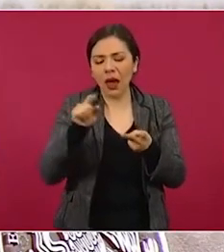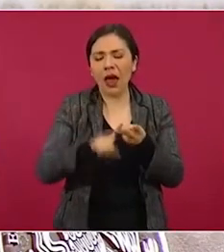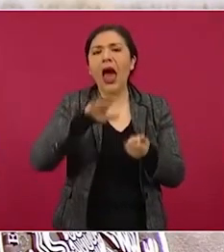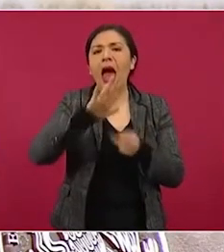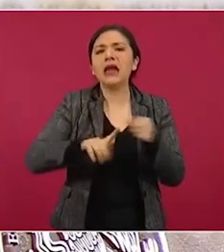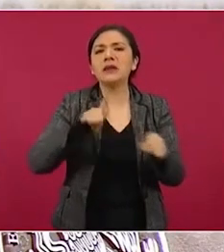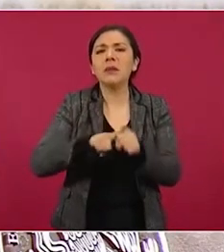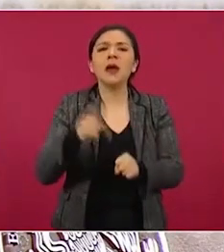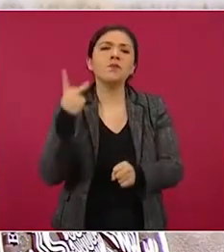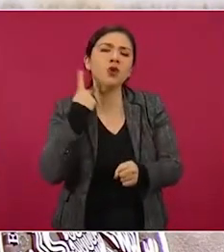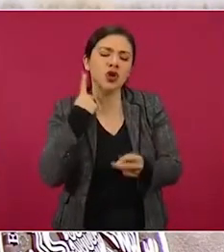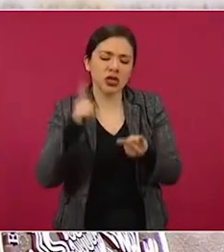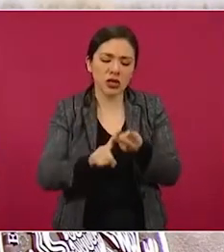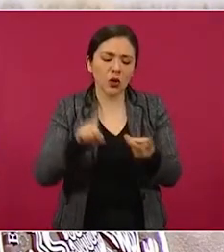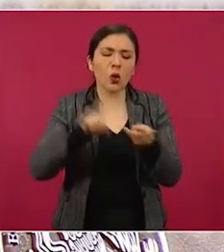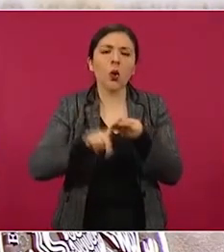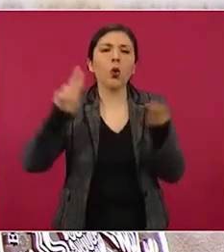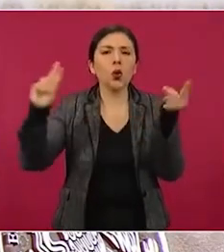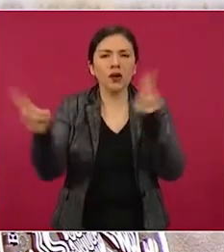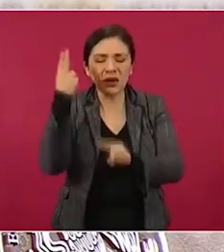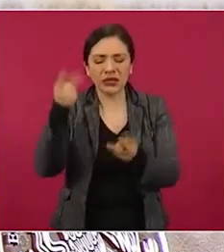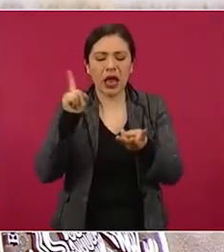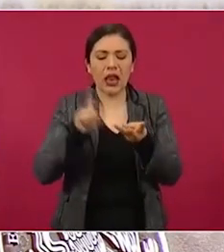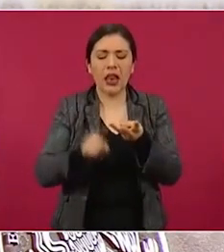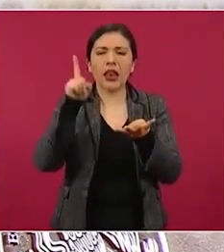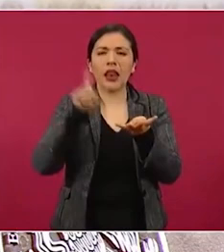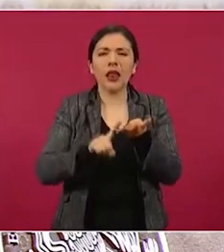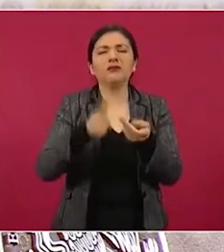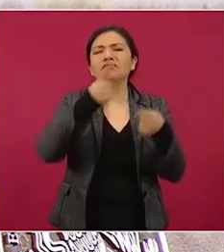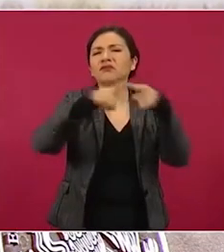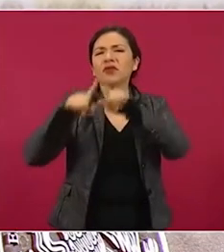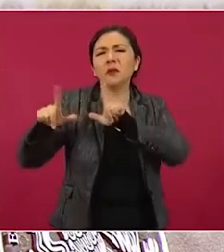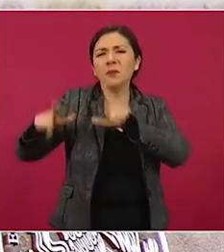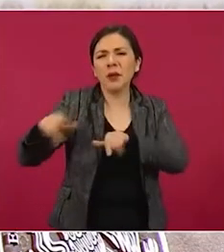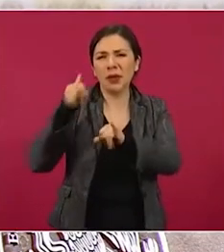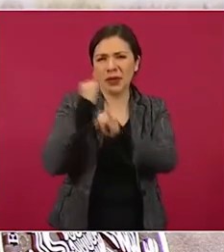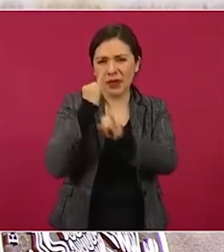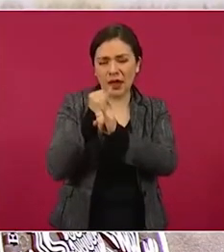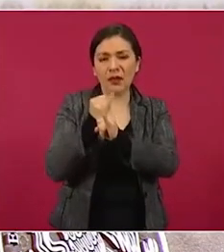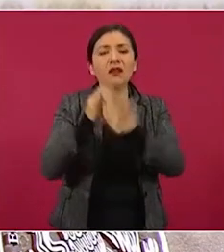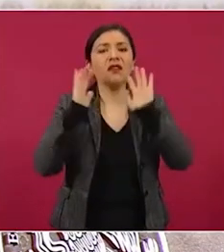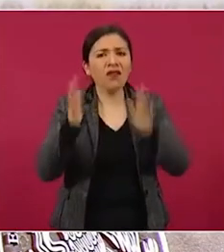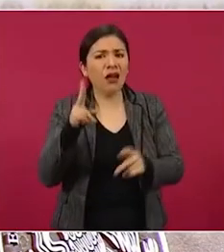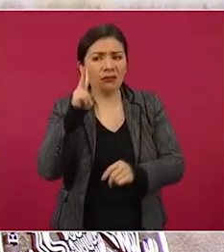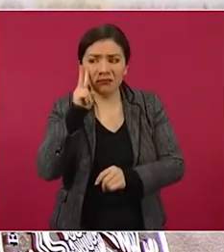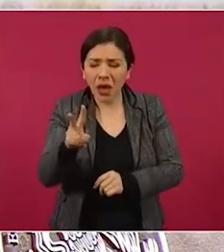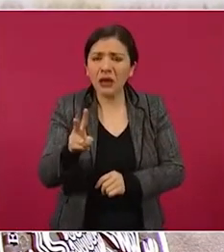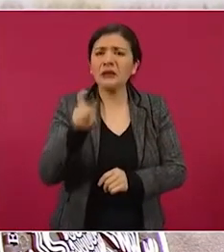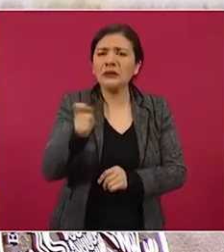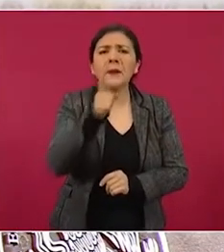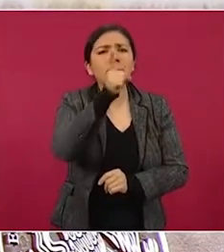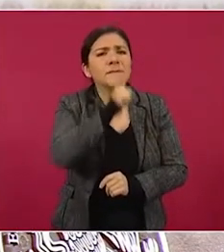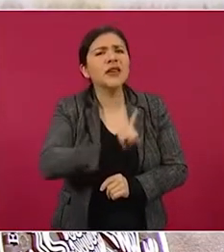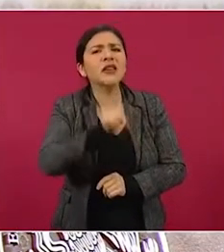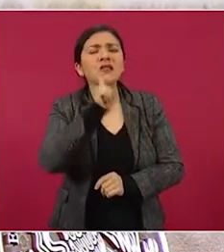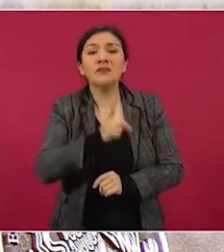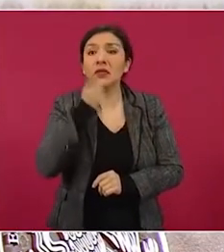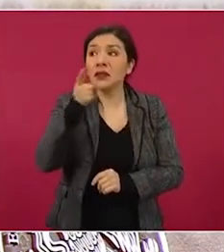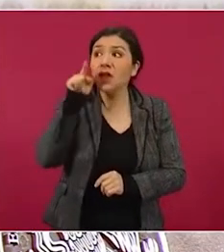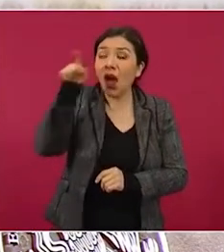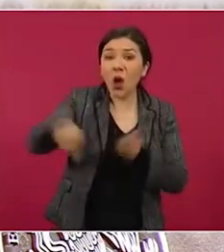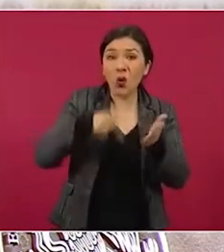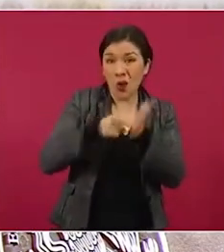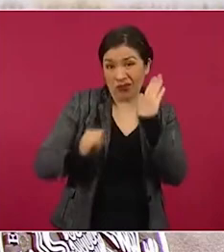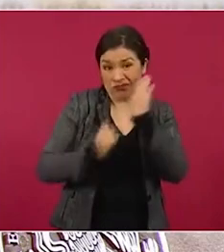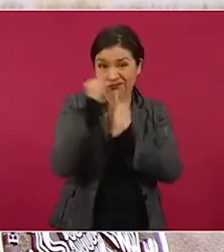Político, El Universal y plataformas digitales han mentido sobre supuestas inundaciones en la